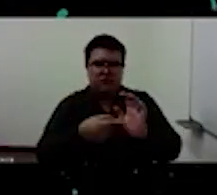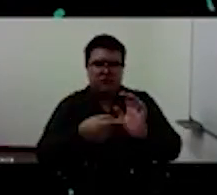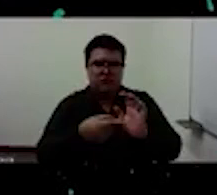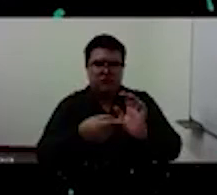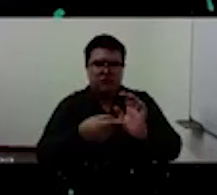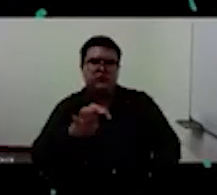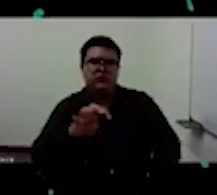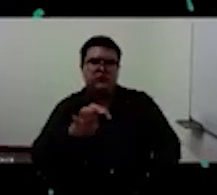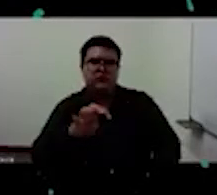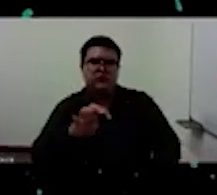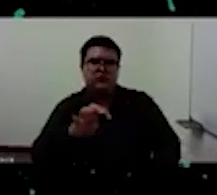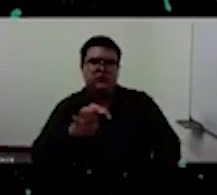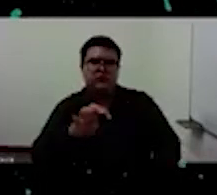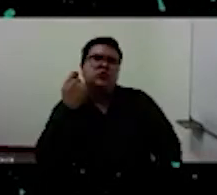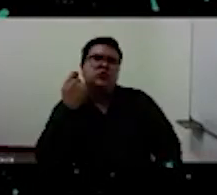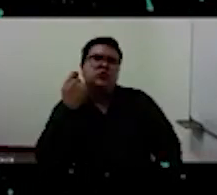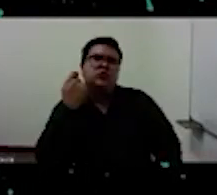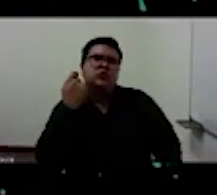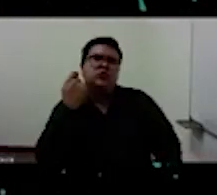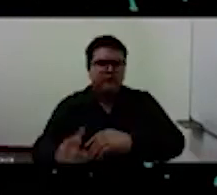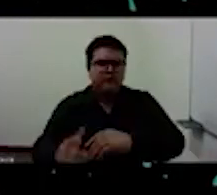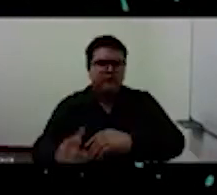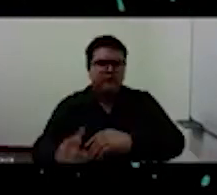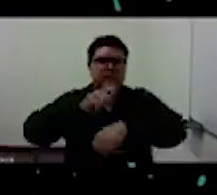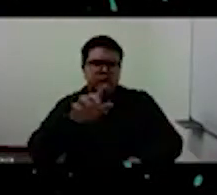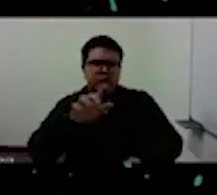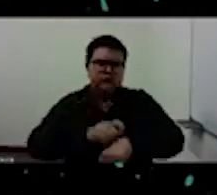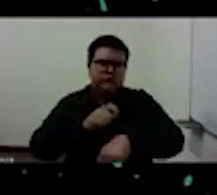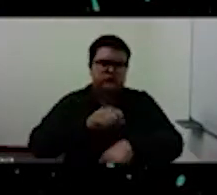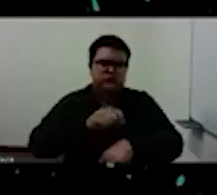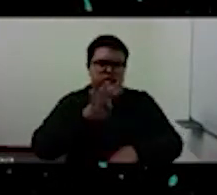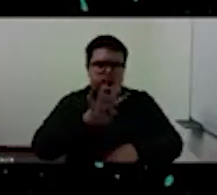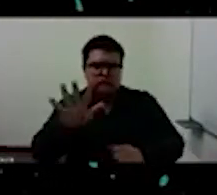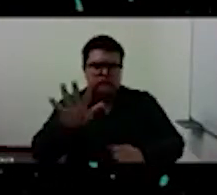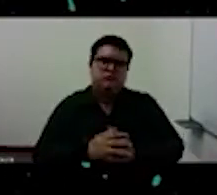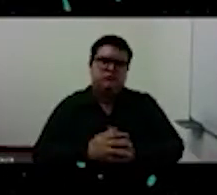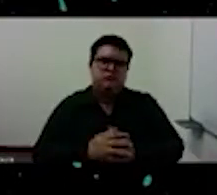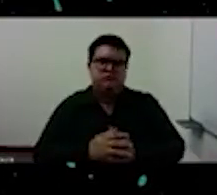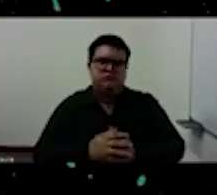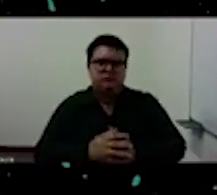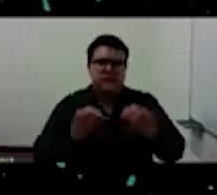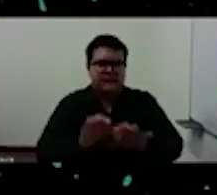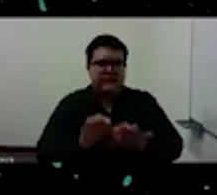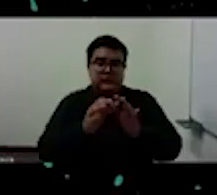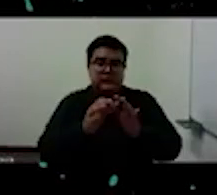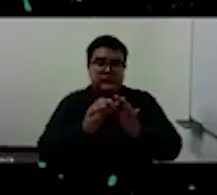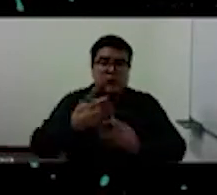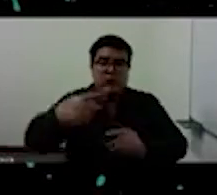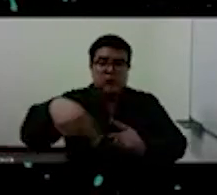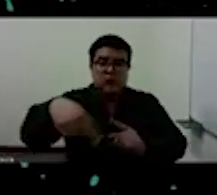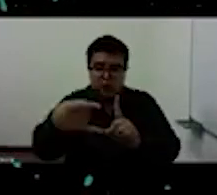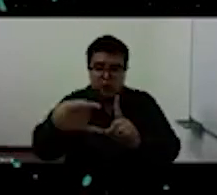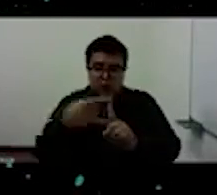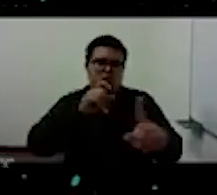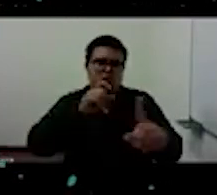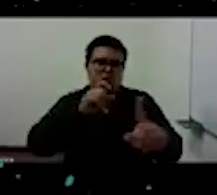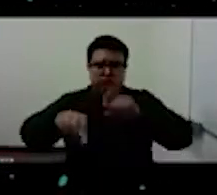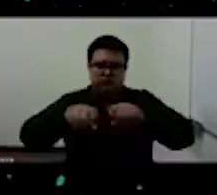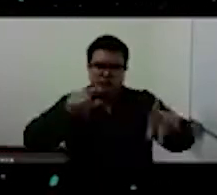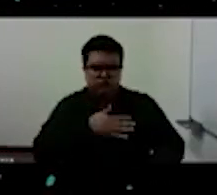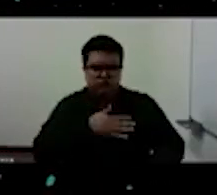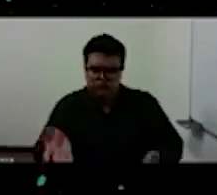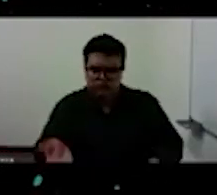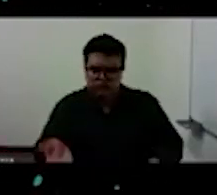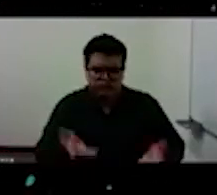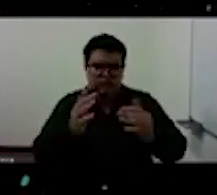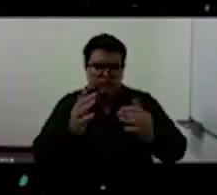La ponencia tendrá una duración de 45 minutos. Los asistentes pueden formular sus preguntas a través del chat de Zoom y al